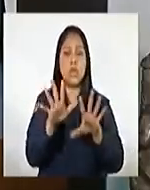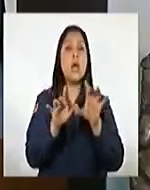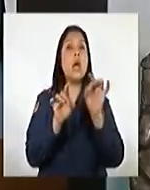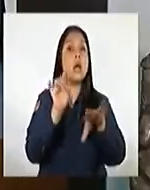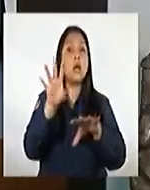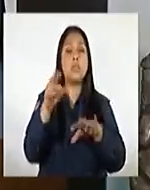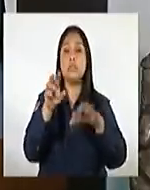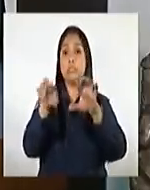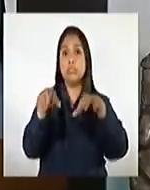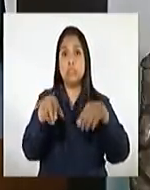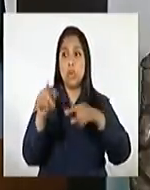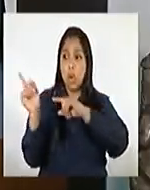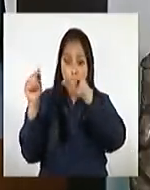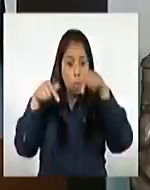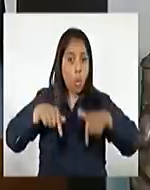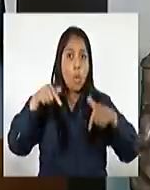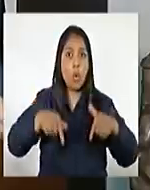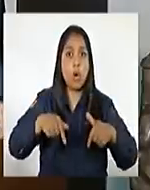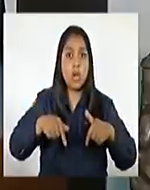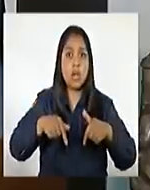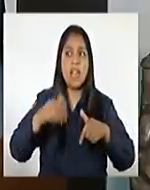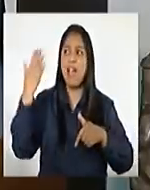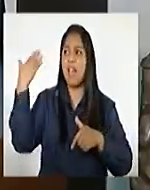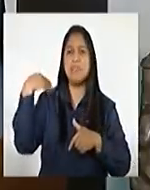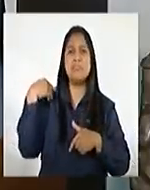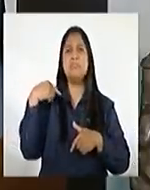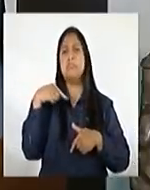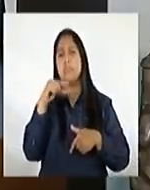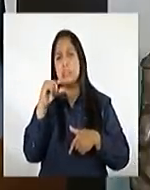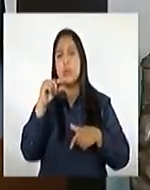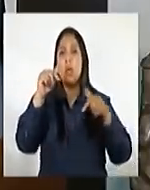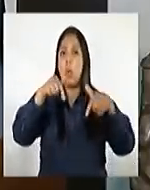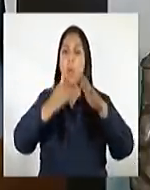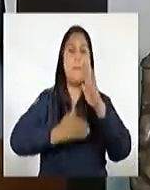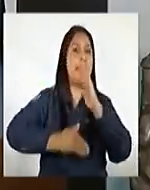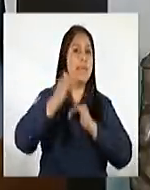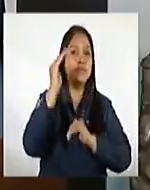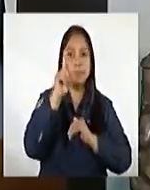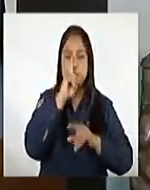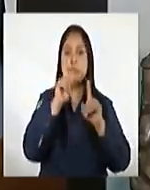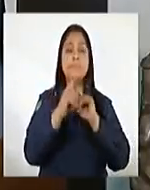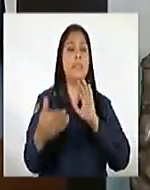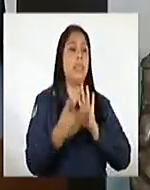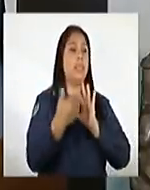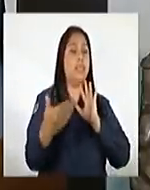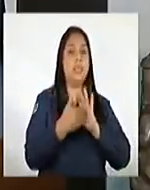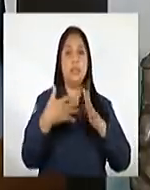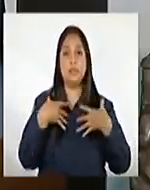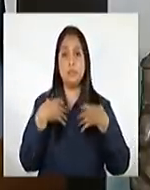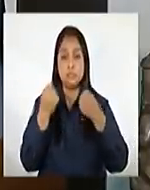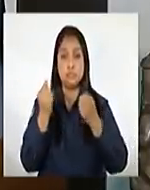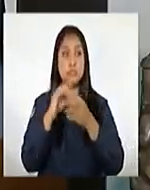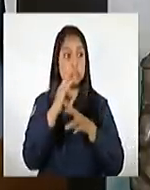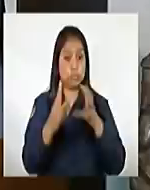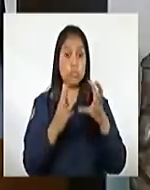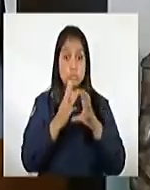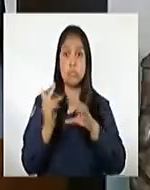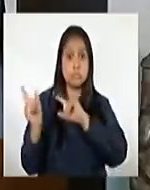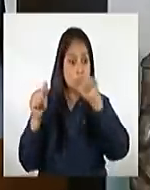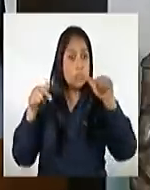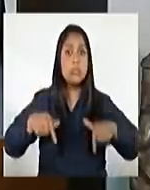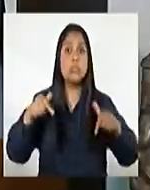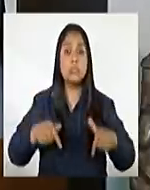esté más presente hoy que ayer y esta amenaza a la salud mundial está presente.